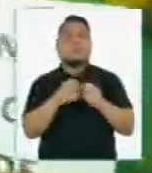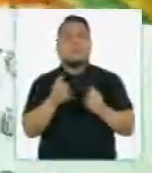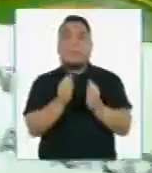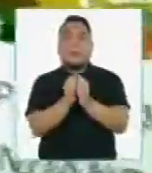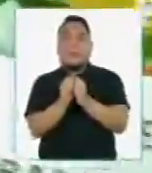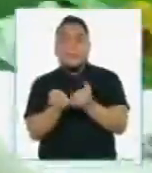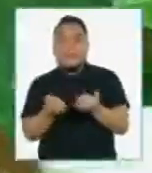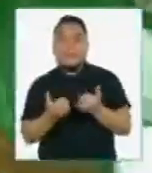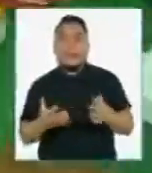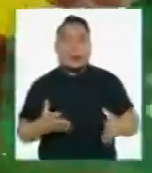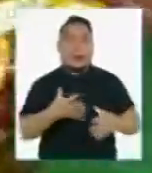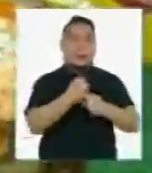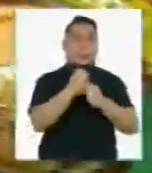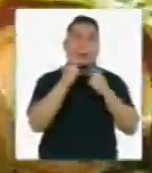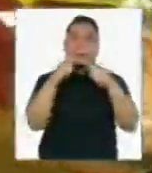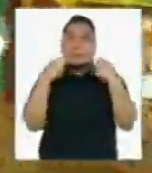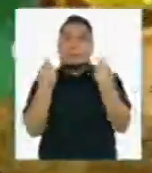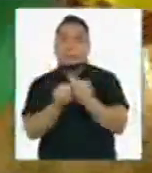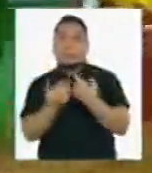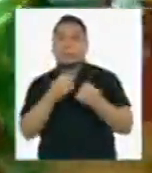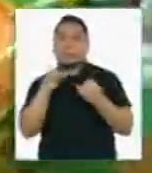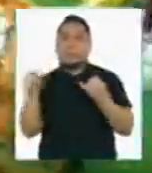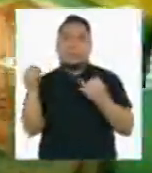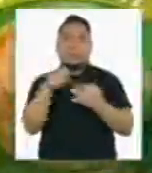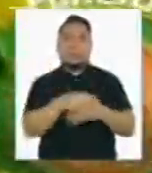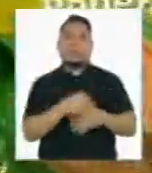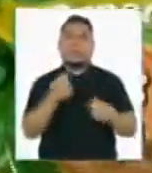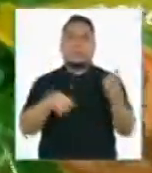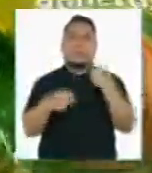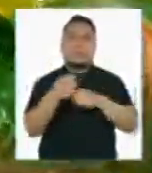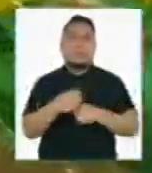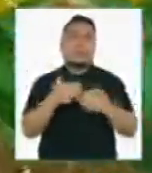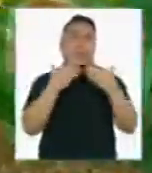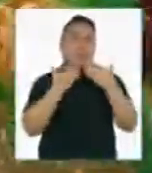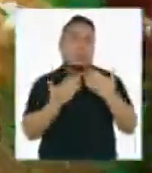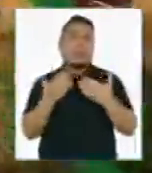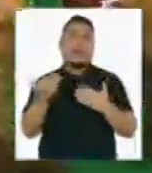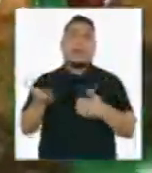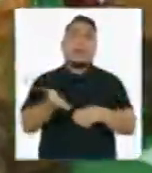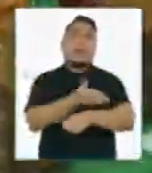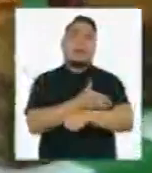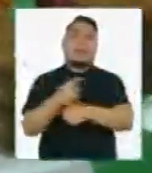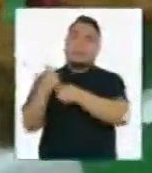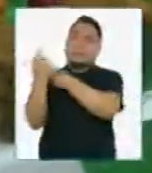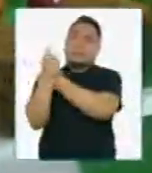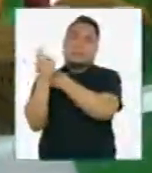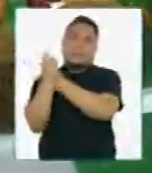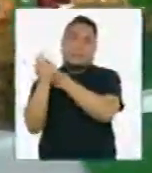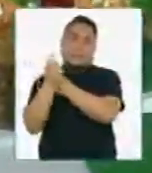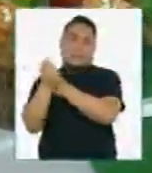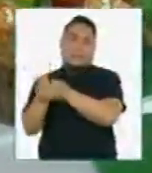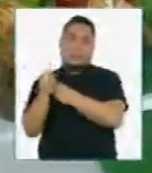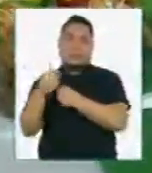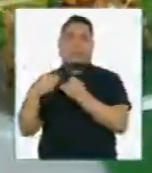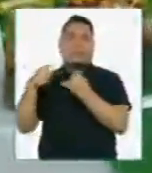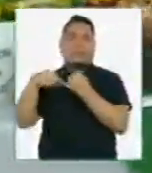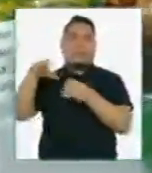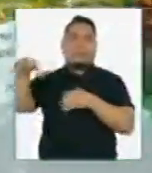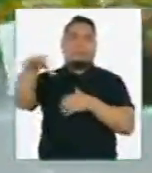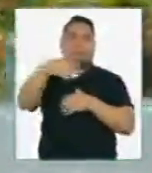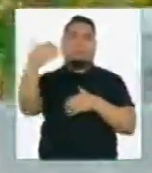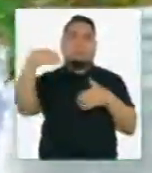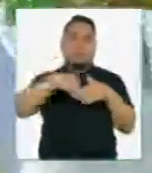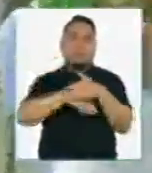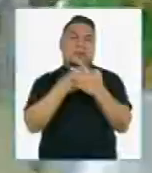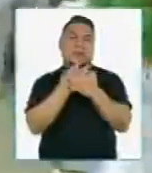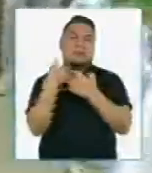panes, panetones y pasteles, ¿no? En todo el proceso que estamos, gracias a la capacitación que nos han brindado varias instituciones,